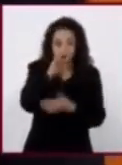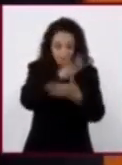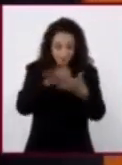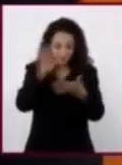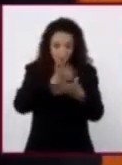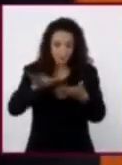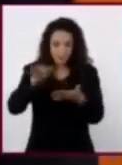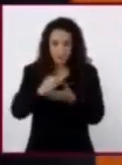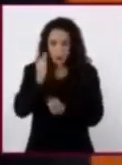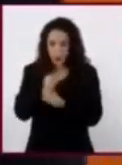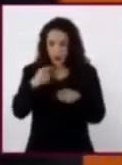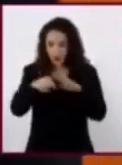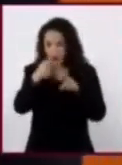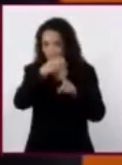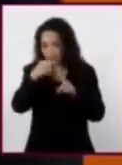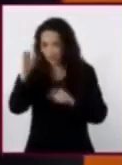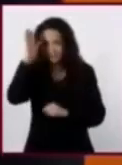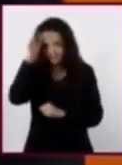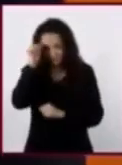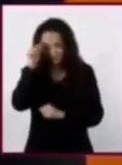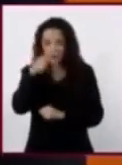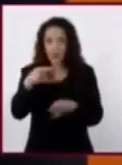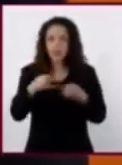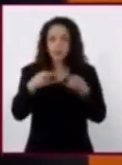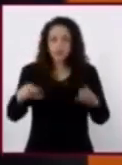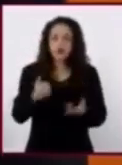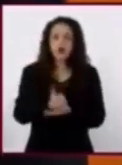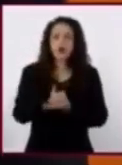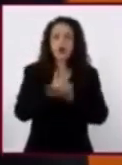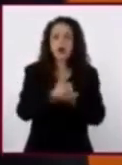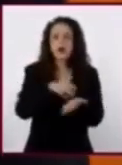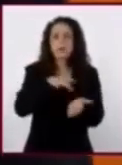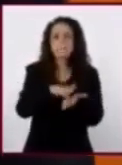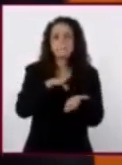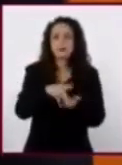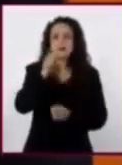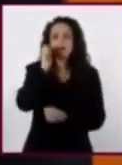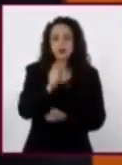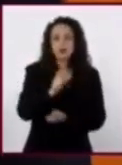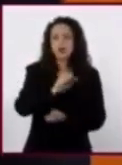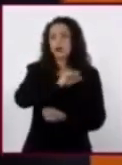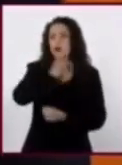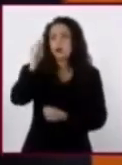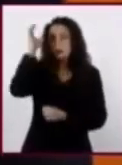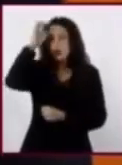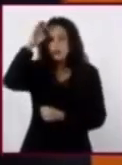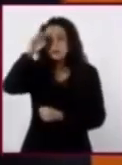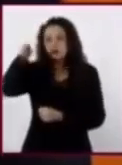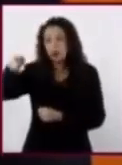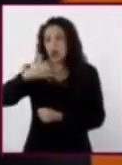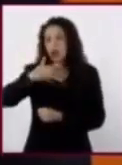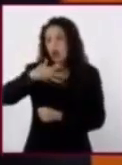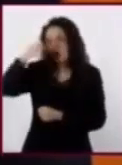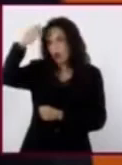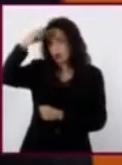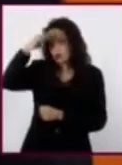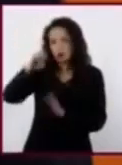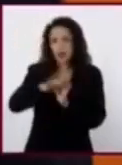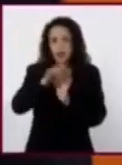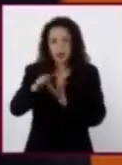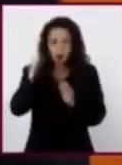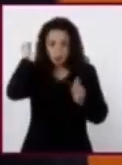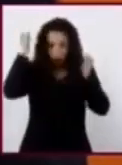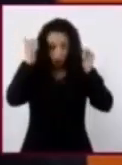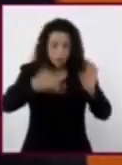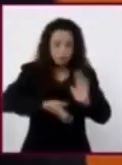sesión, la historia también se auxilia del conocimiento de otras ciencias, como la arqueología, que